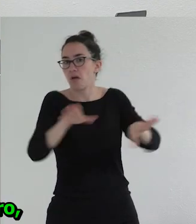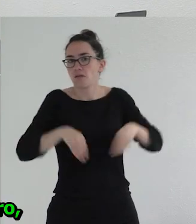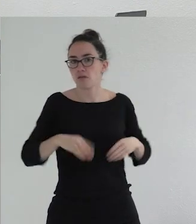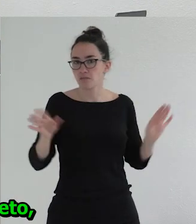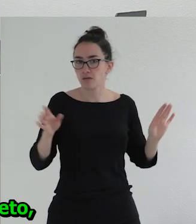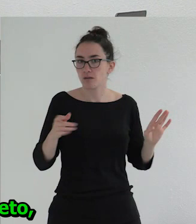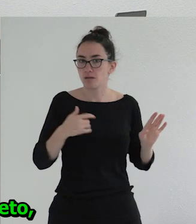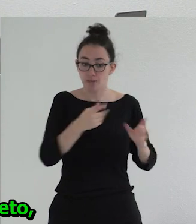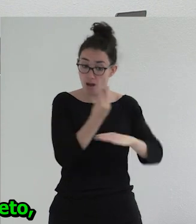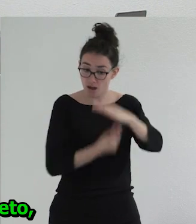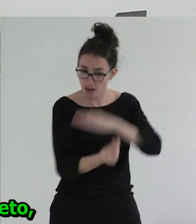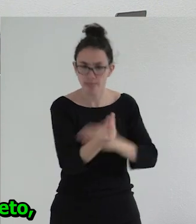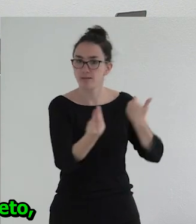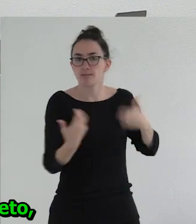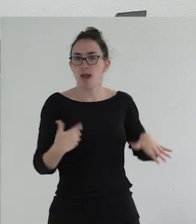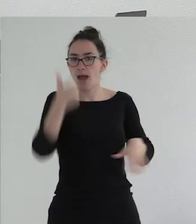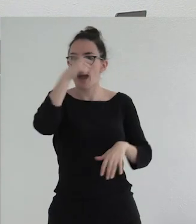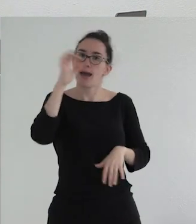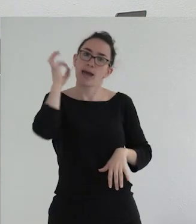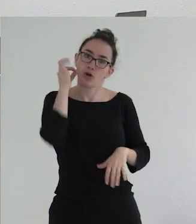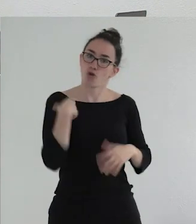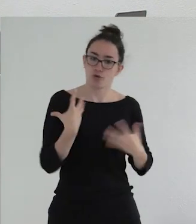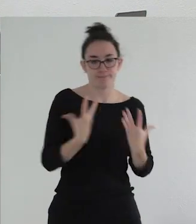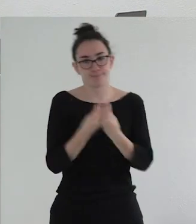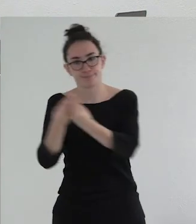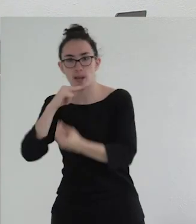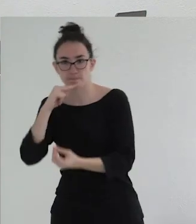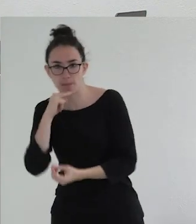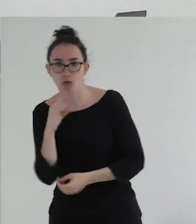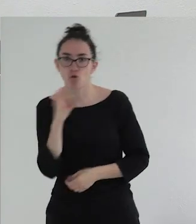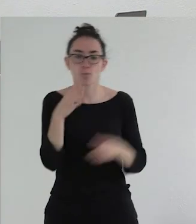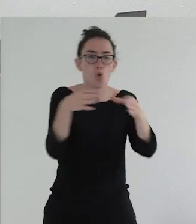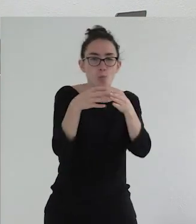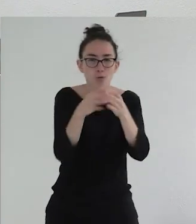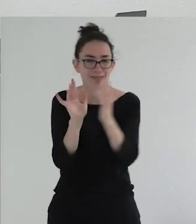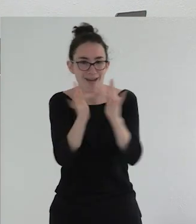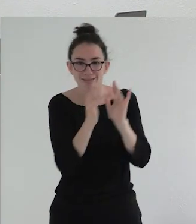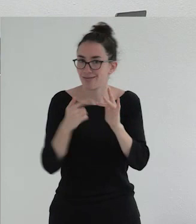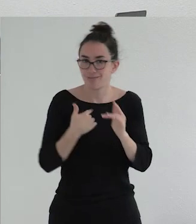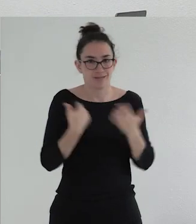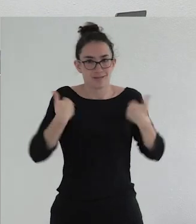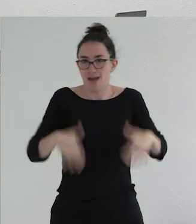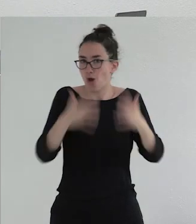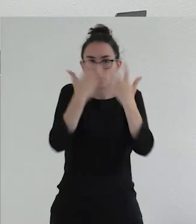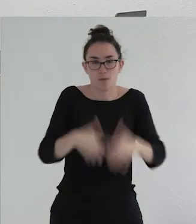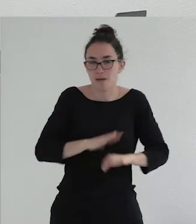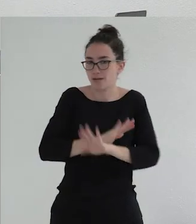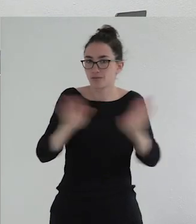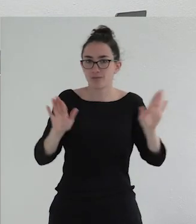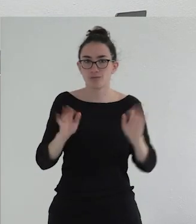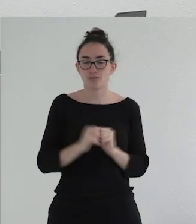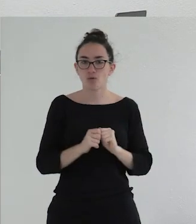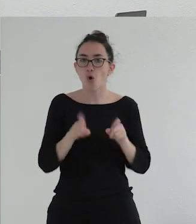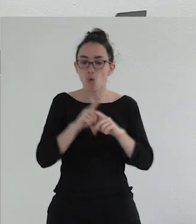empezamos a hablar en un género. Les acompañamos a unos baños en concreto. Les socializamos en una comunidad de referencia. No hay una identificación en